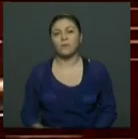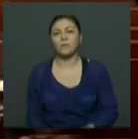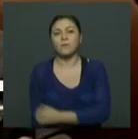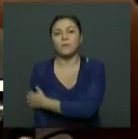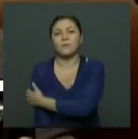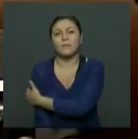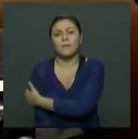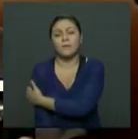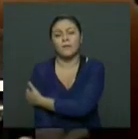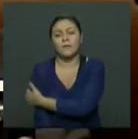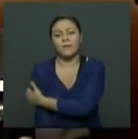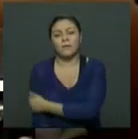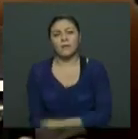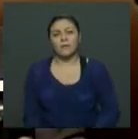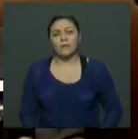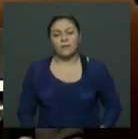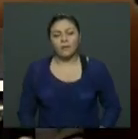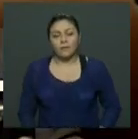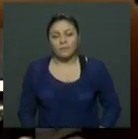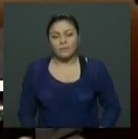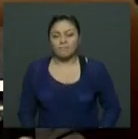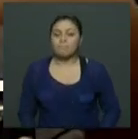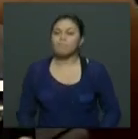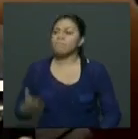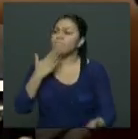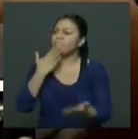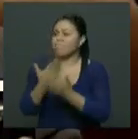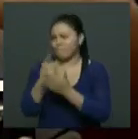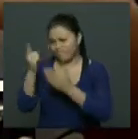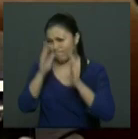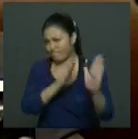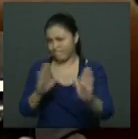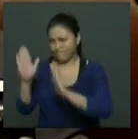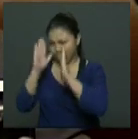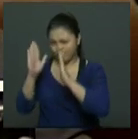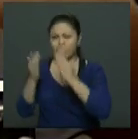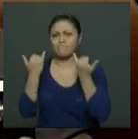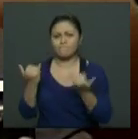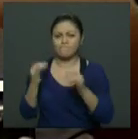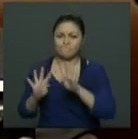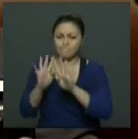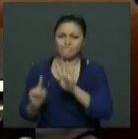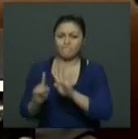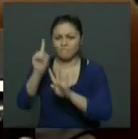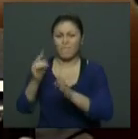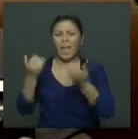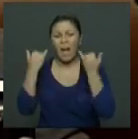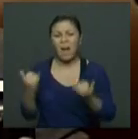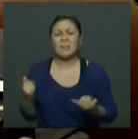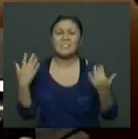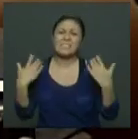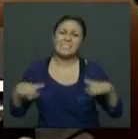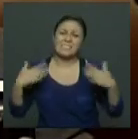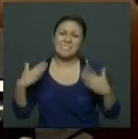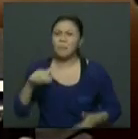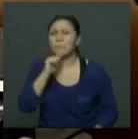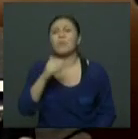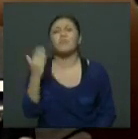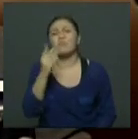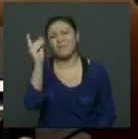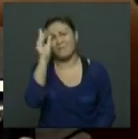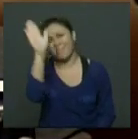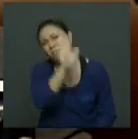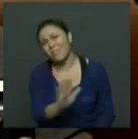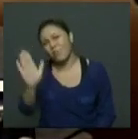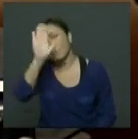Muchas gracias, señor presidente. En momentos tan difíciles como los que está viviendo el país con lo acontecido en el departamento del Cauca,